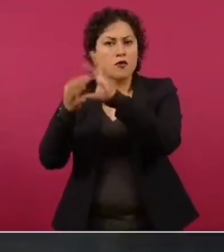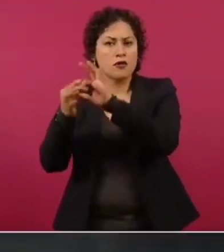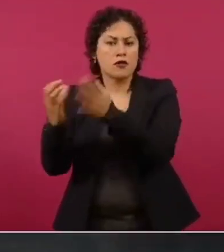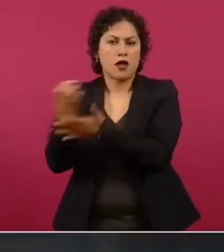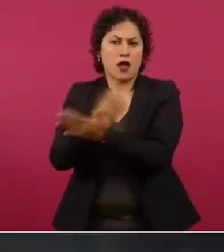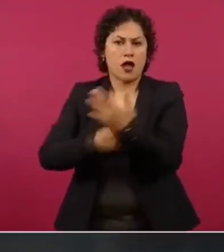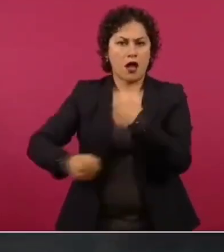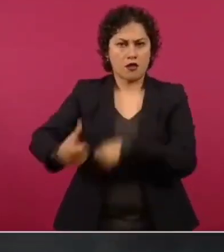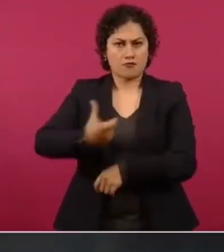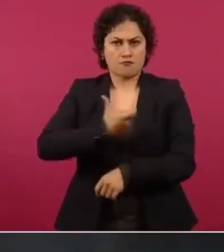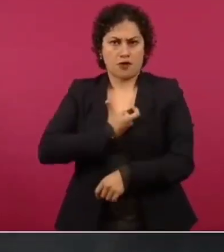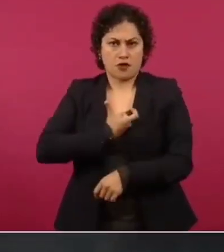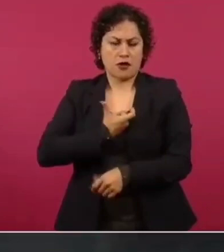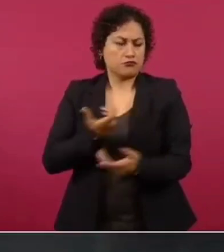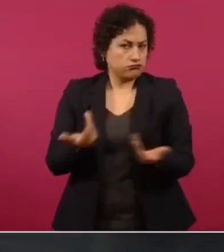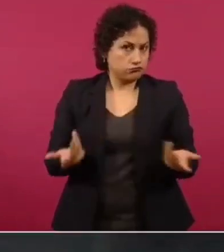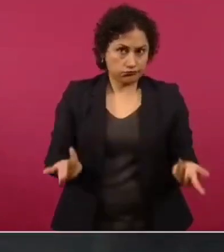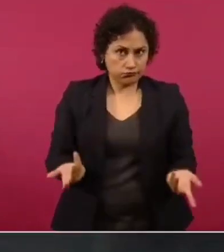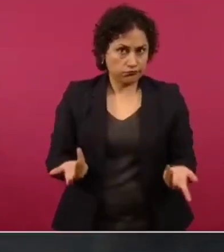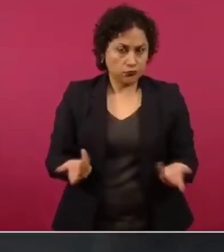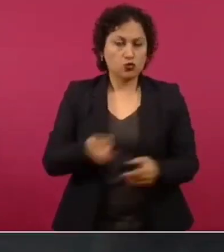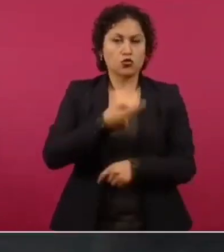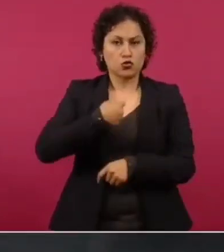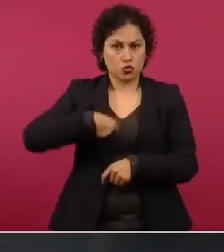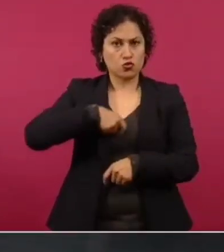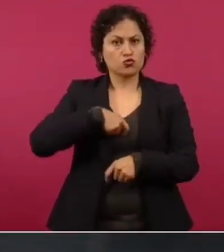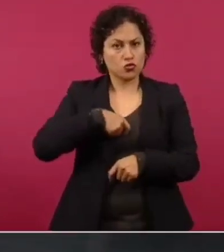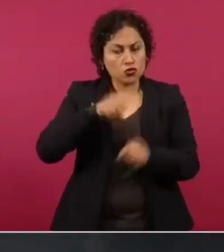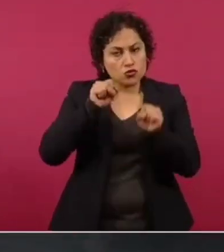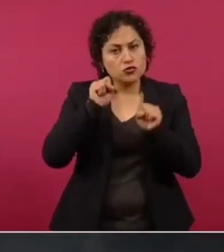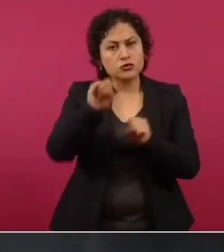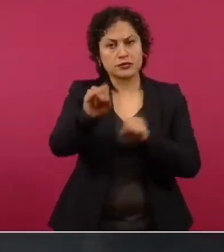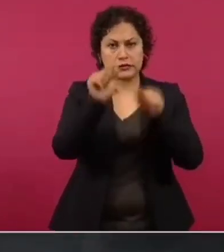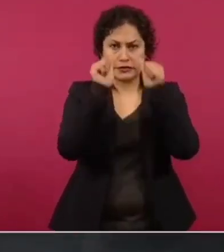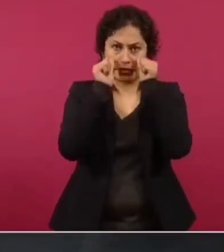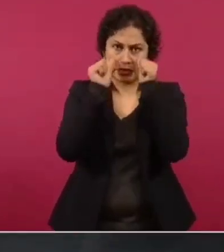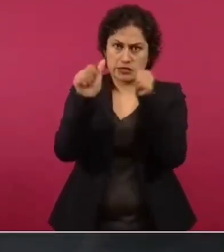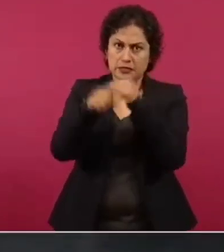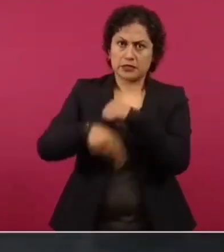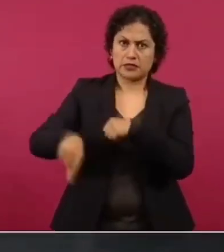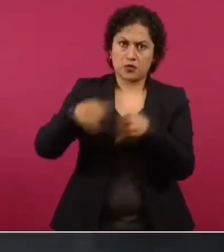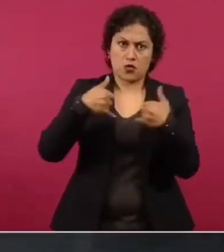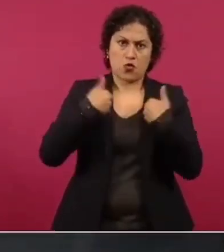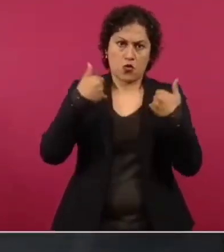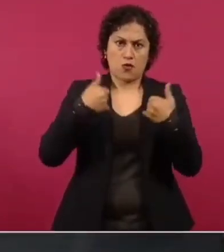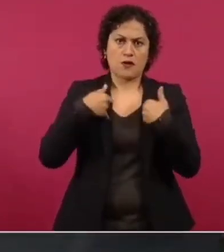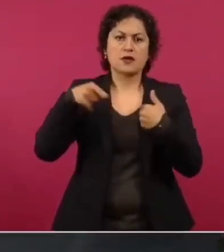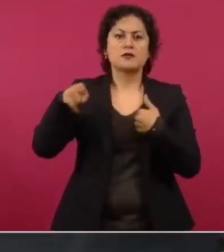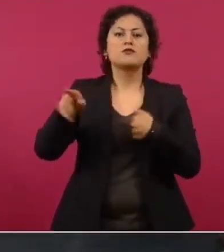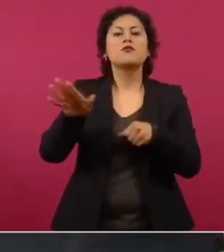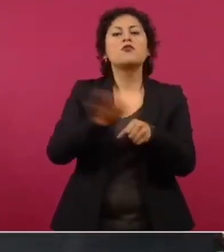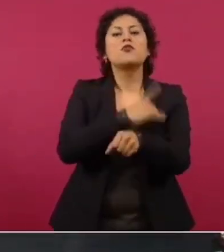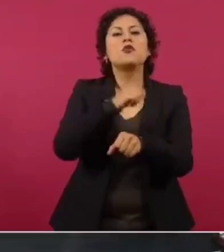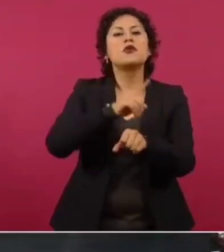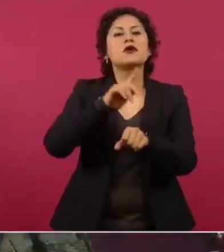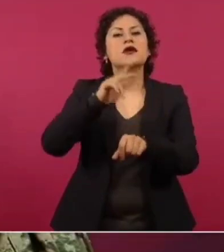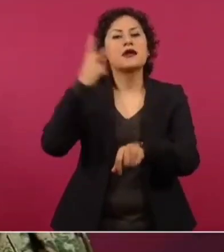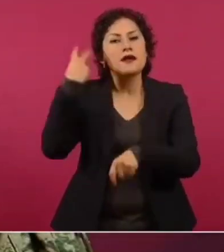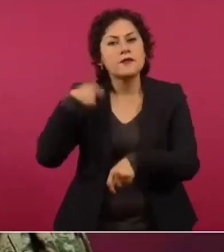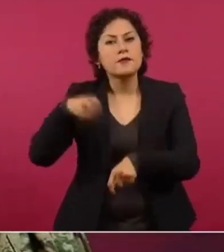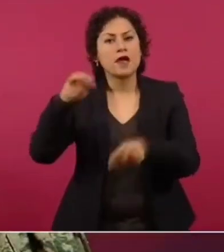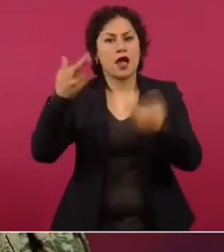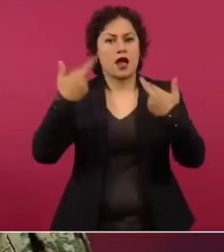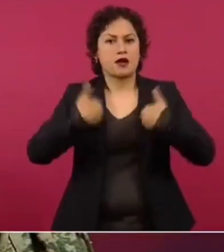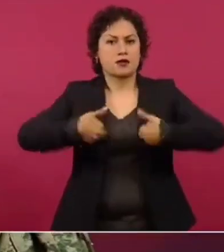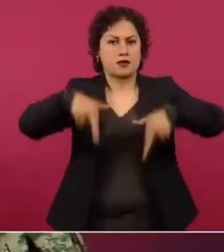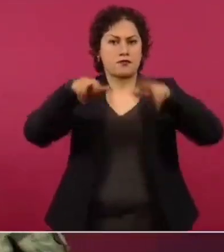estamos volcados a ayudar a estos muchachos que representan muy bien a México y